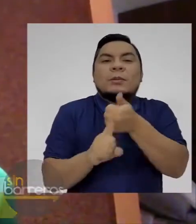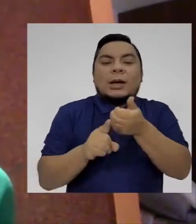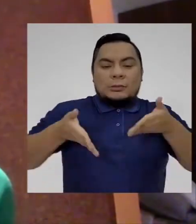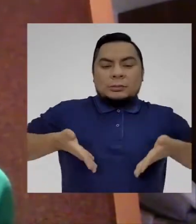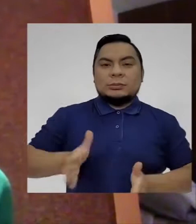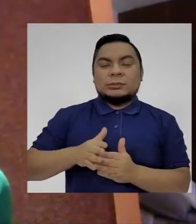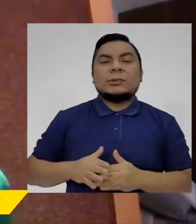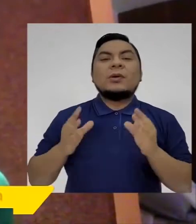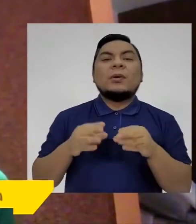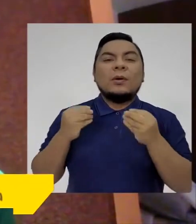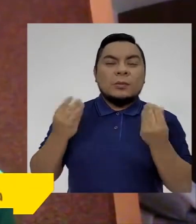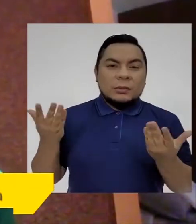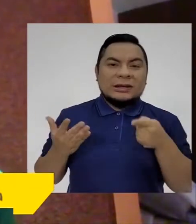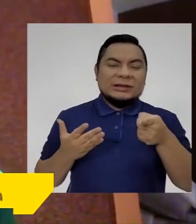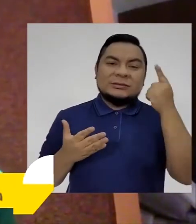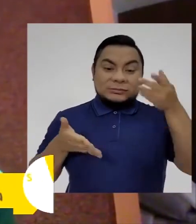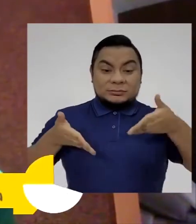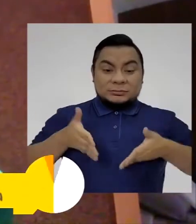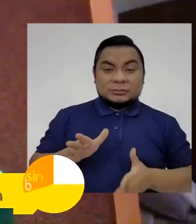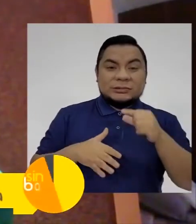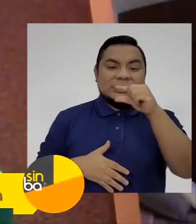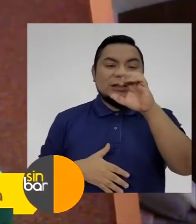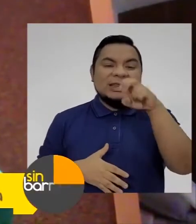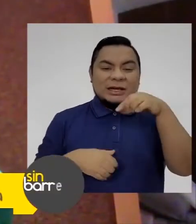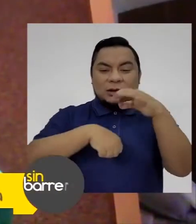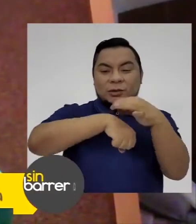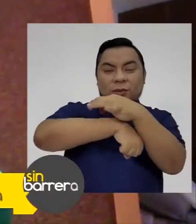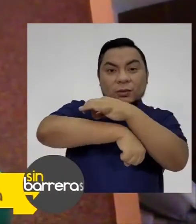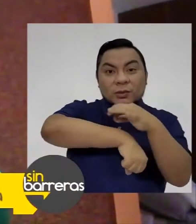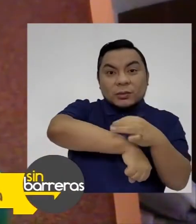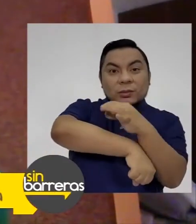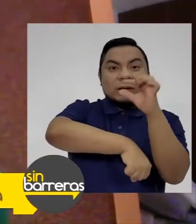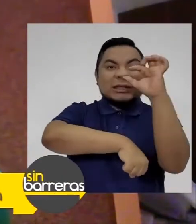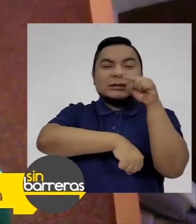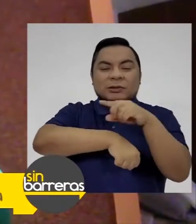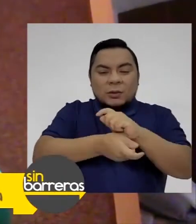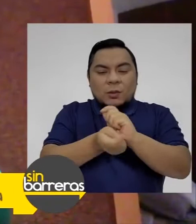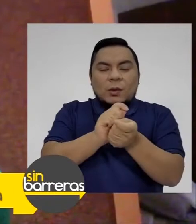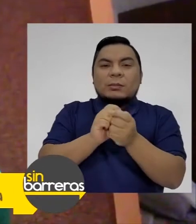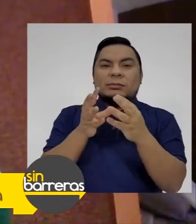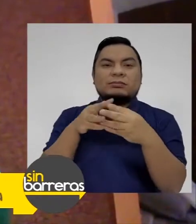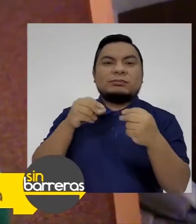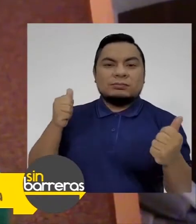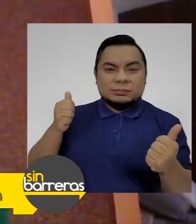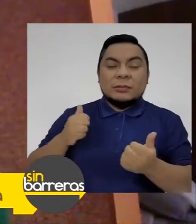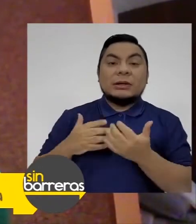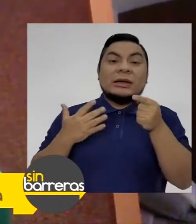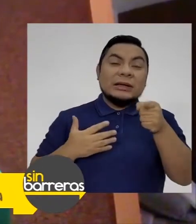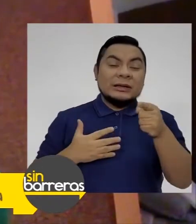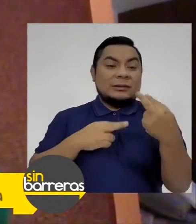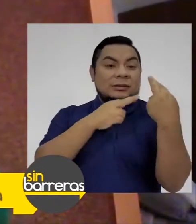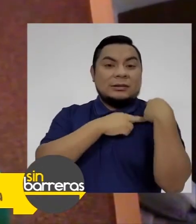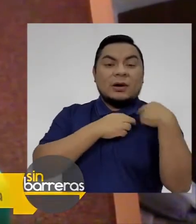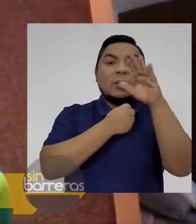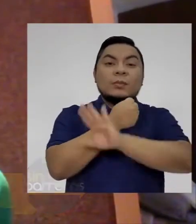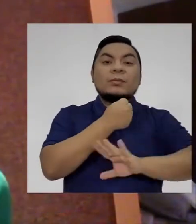causada por la mutación en el gen que produce la proteína distrofina. Esta proteína distrofina se